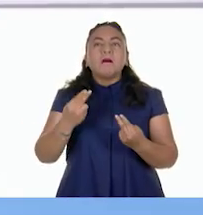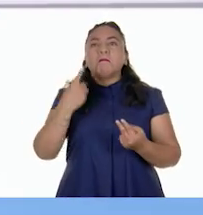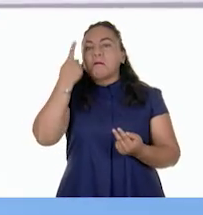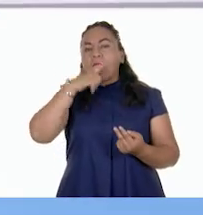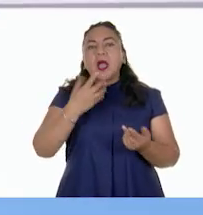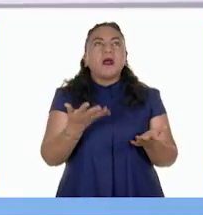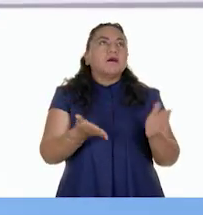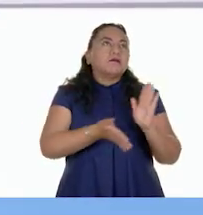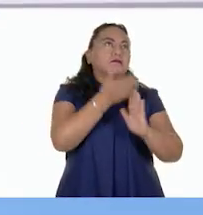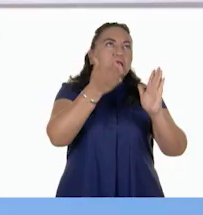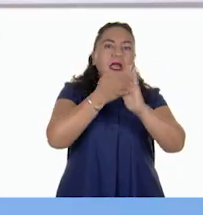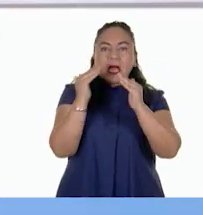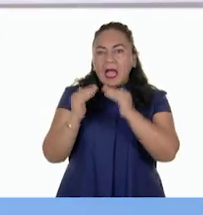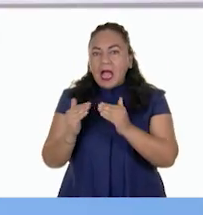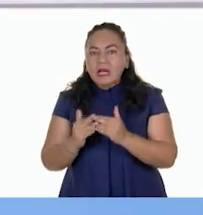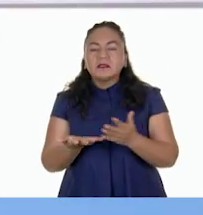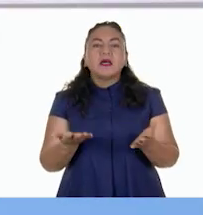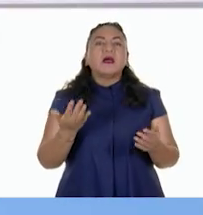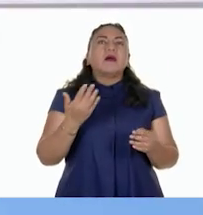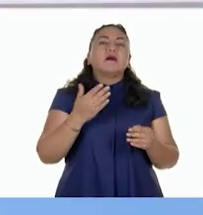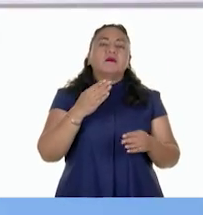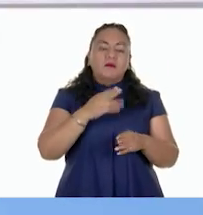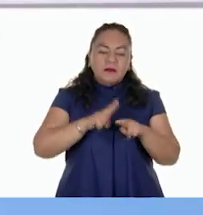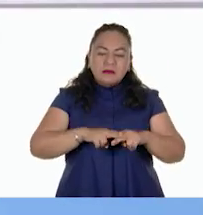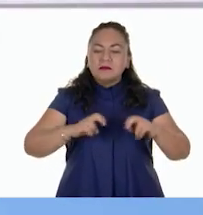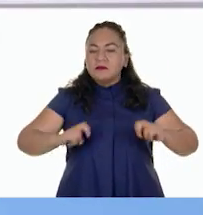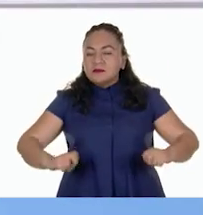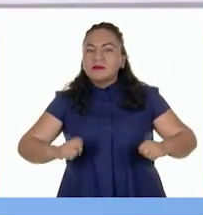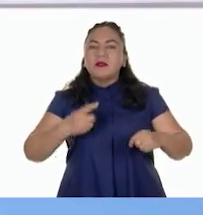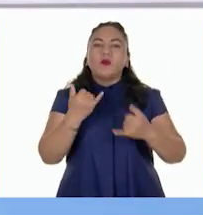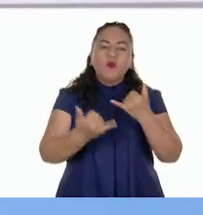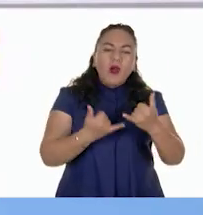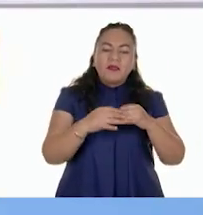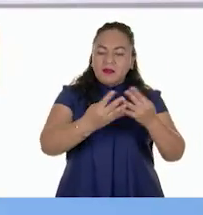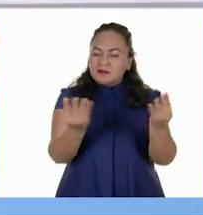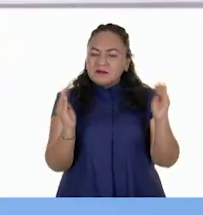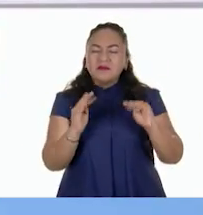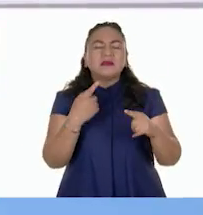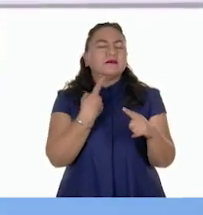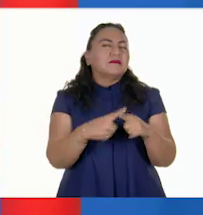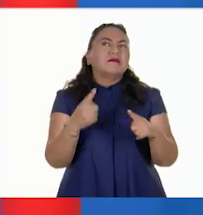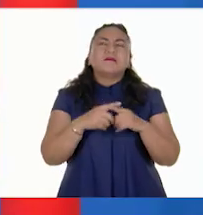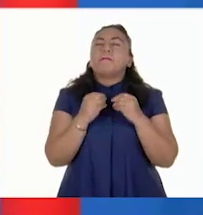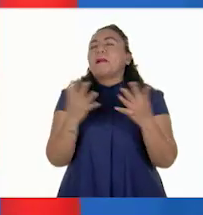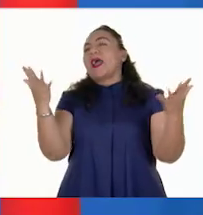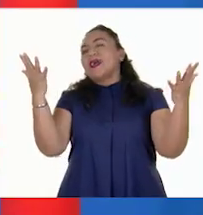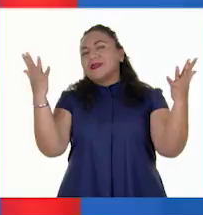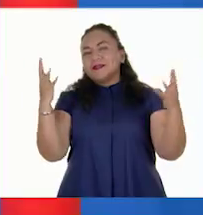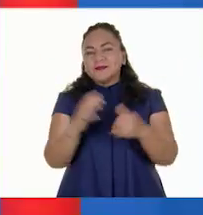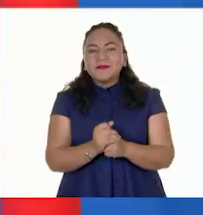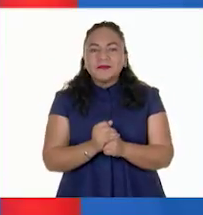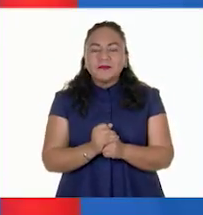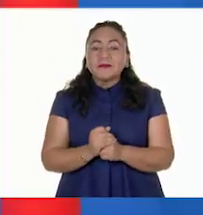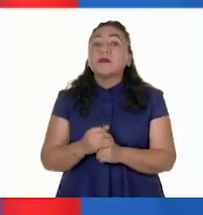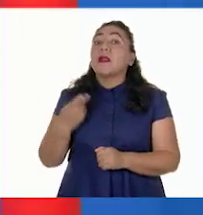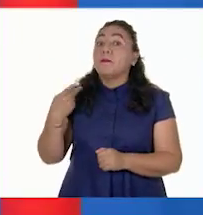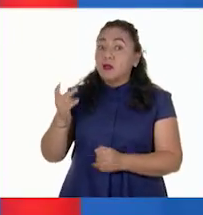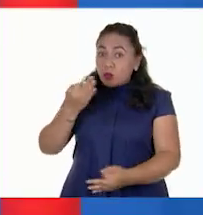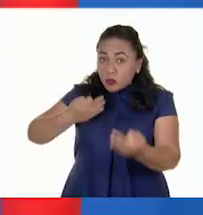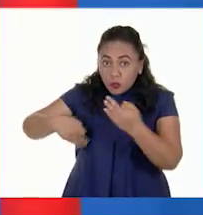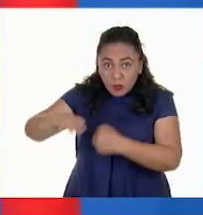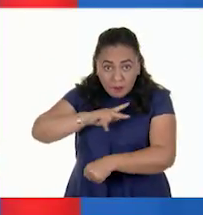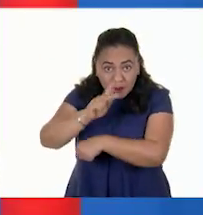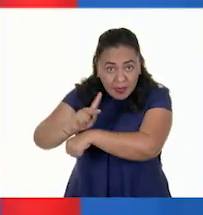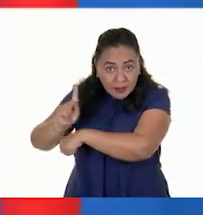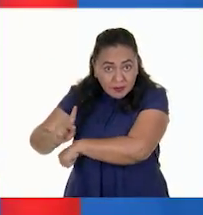construir casas, muebles, herramientas, corrales, juguetes y mucho más. Pero no en todos los